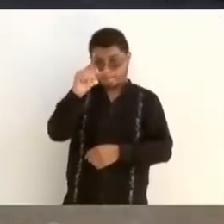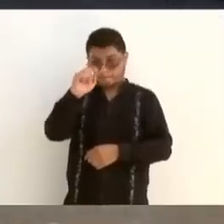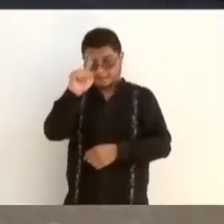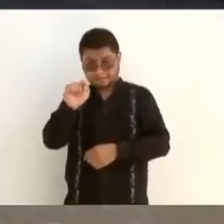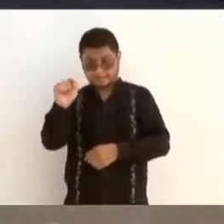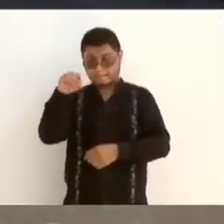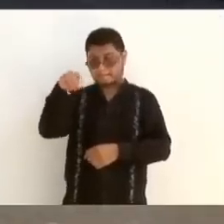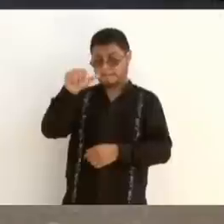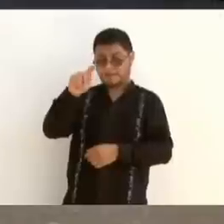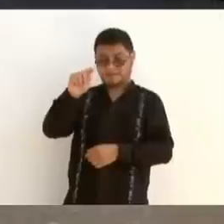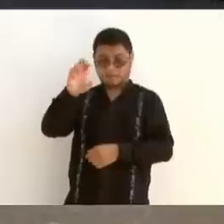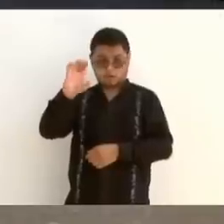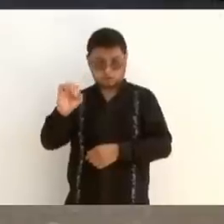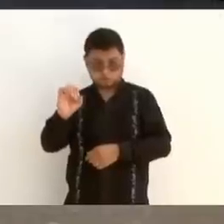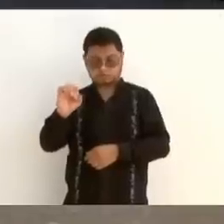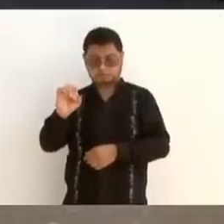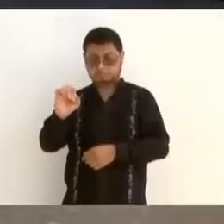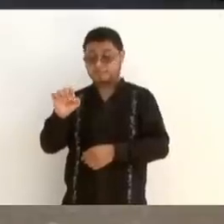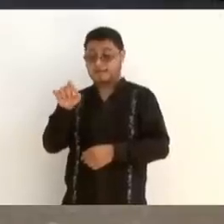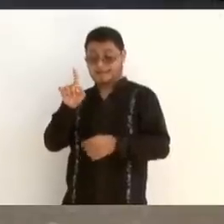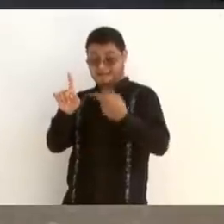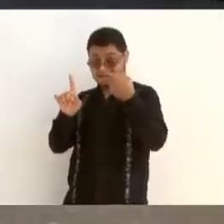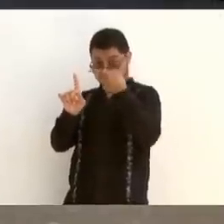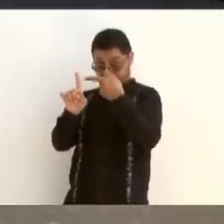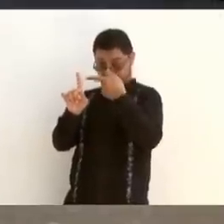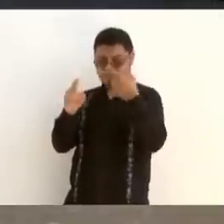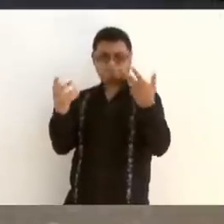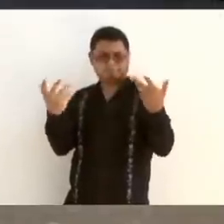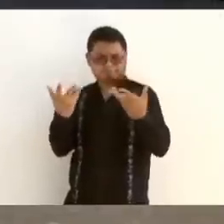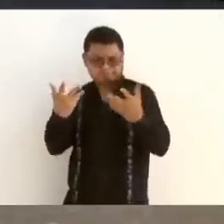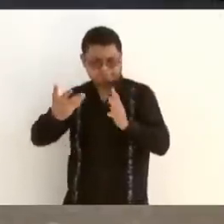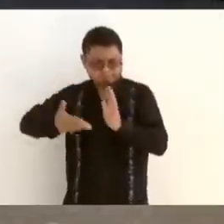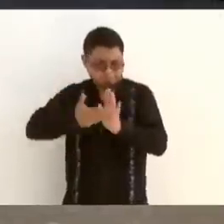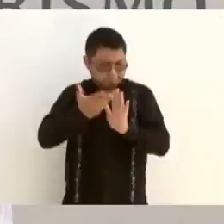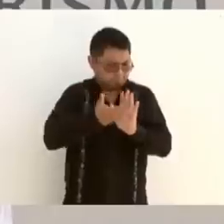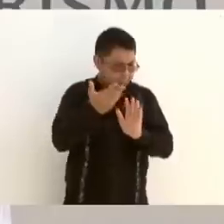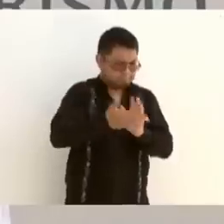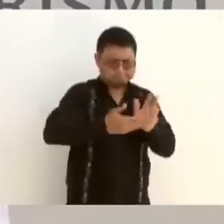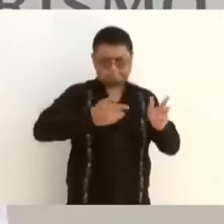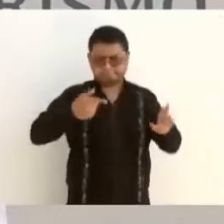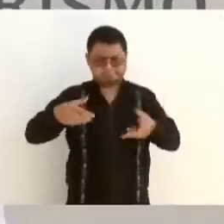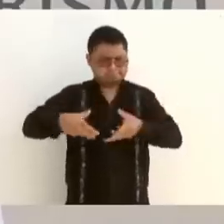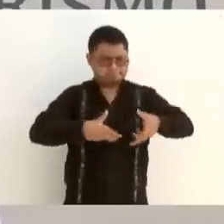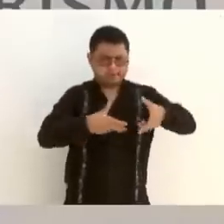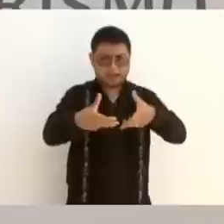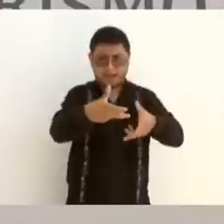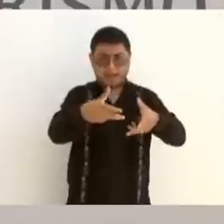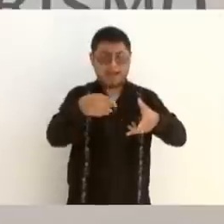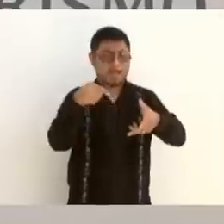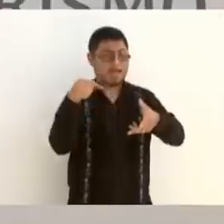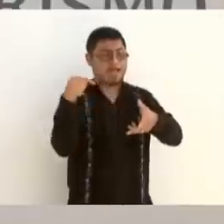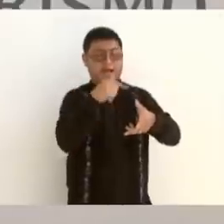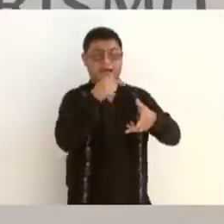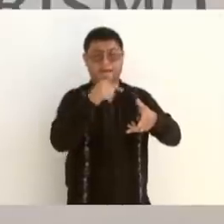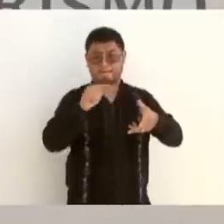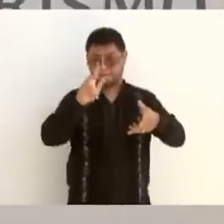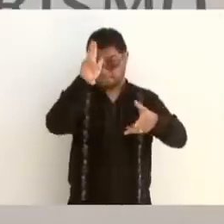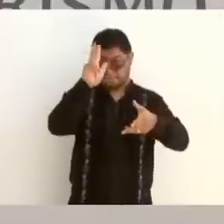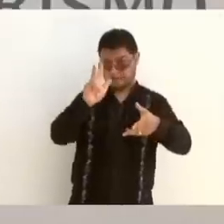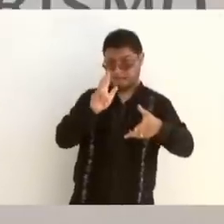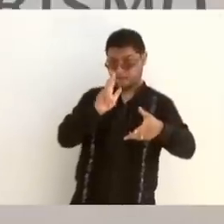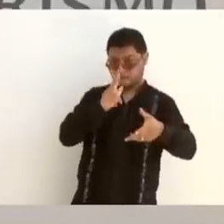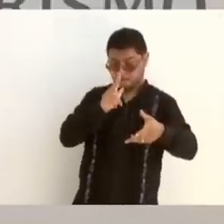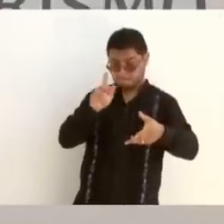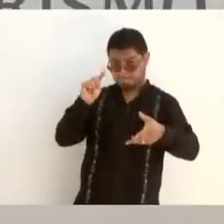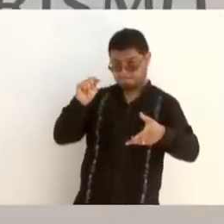Villahermosa a Escárcega y de Escárcega a Chetumal. Si